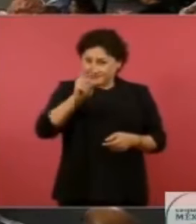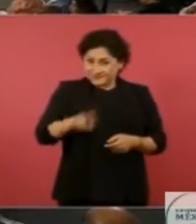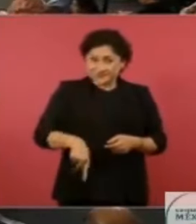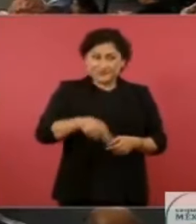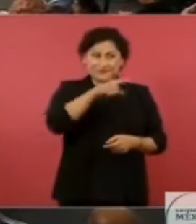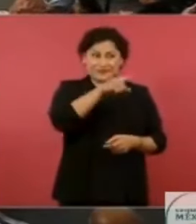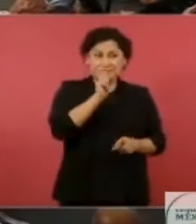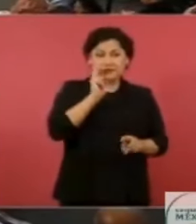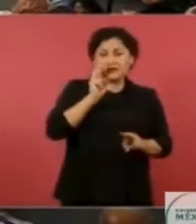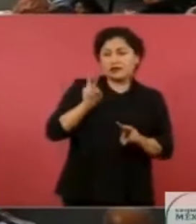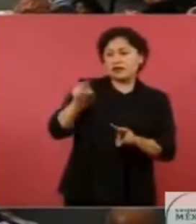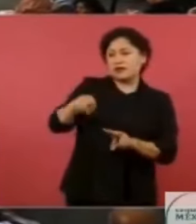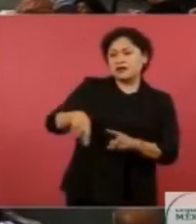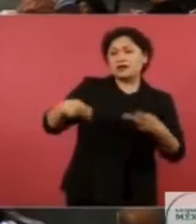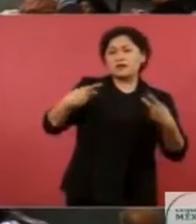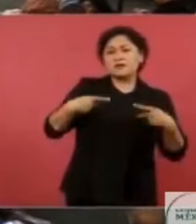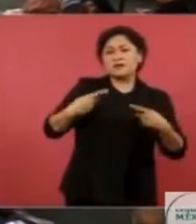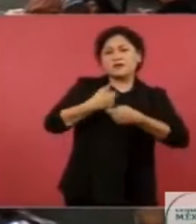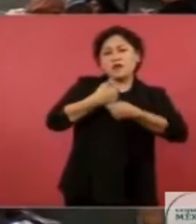dolor humano.